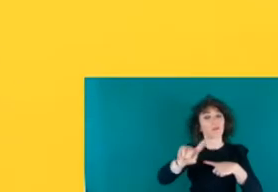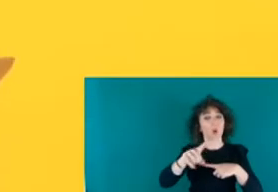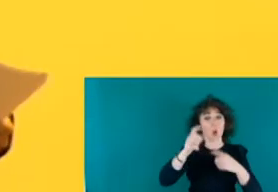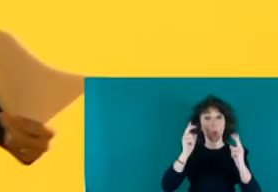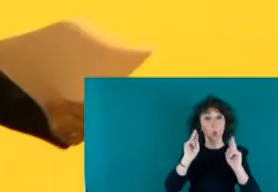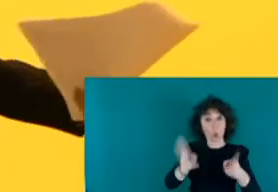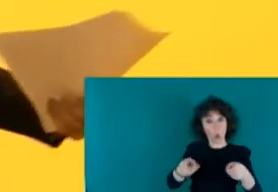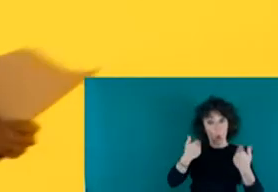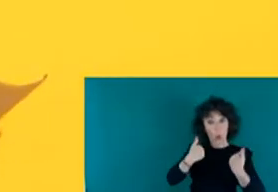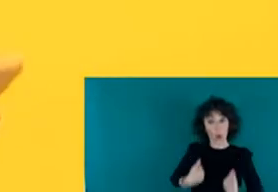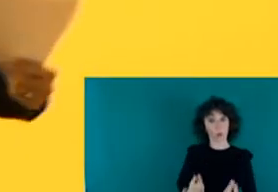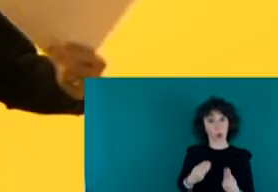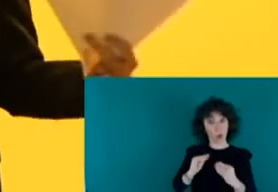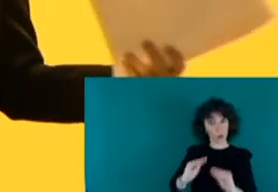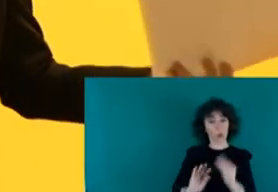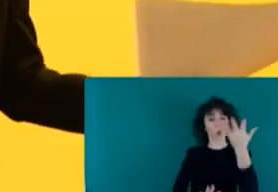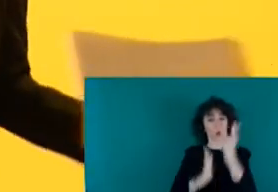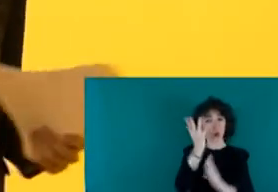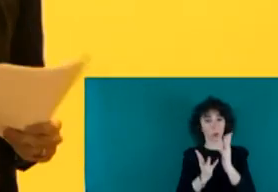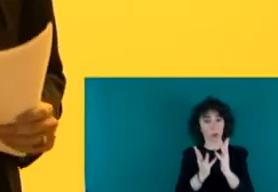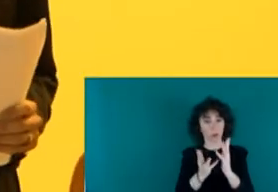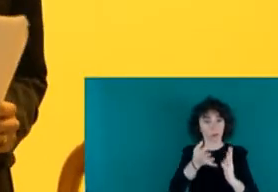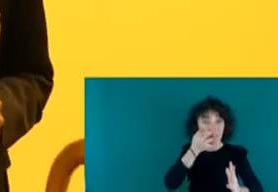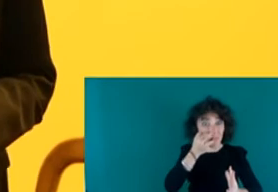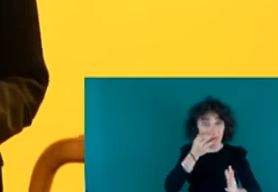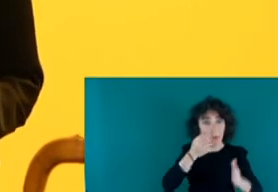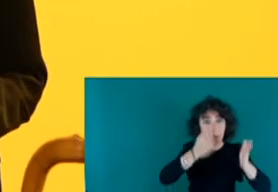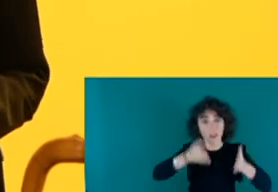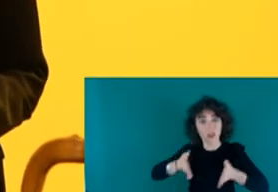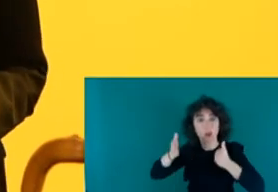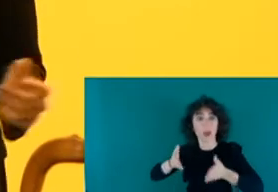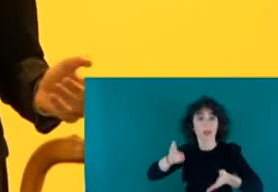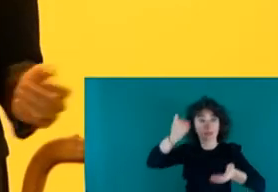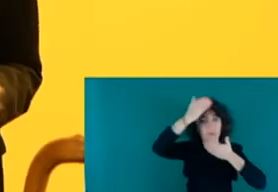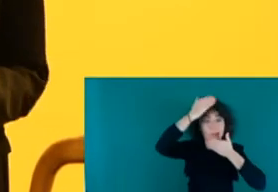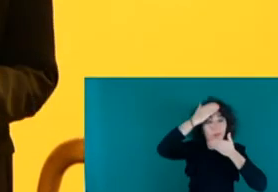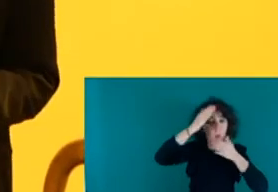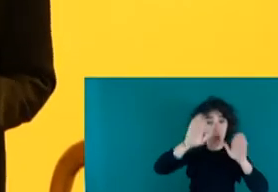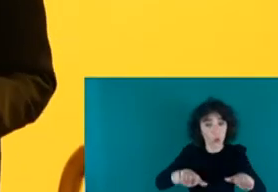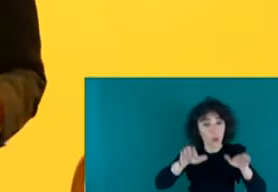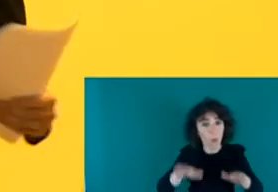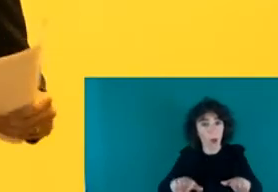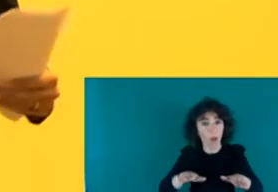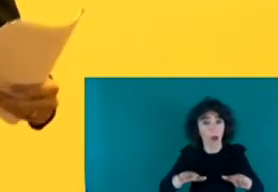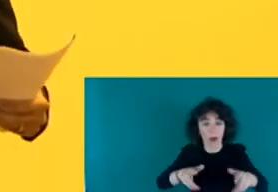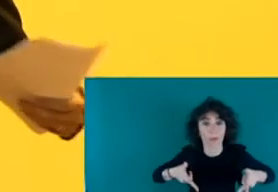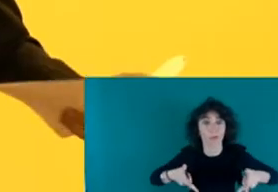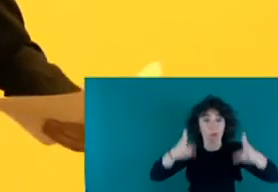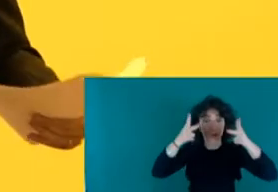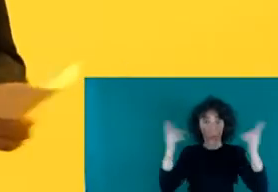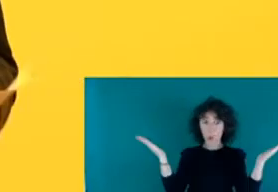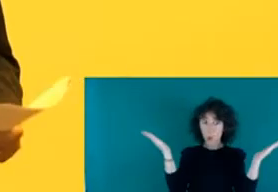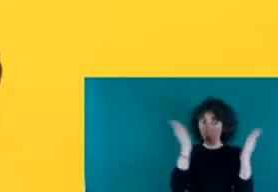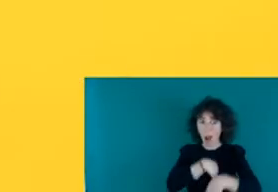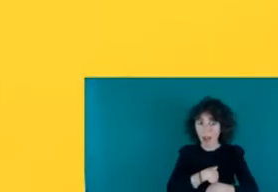cuerpos eran de personas musulmanas y en la religión musulmana no está permitido la incineración. Por tanto, en ese momento